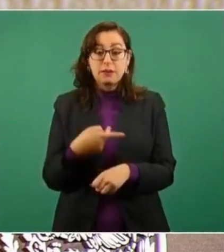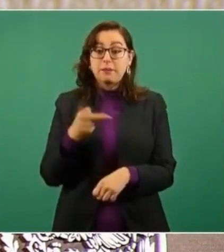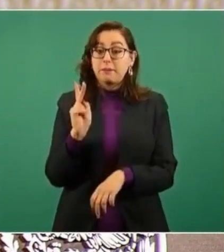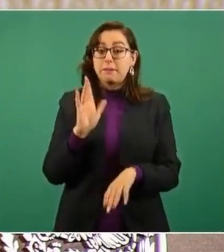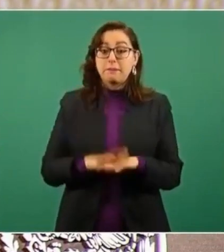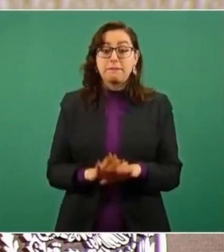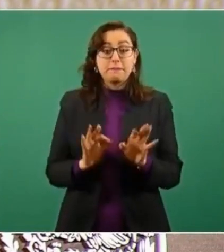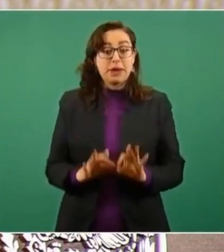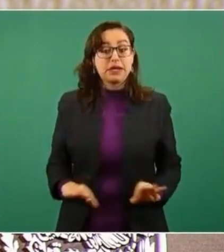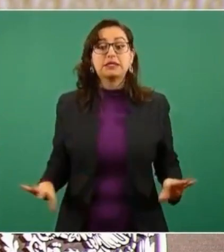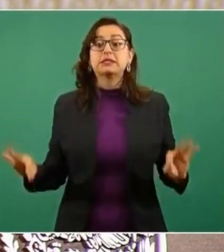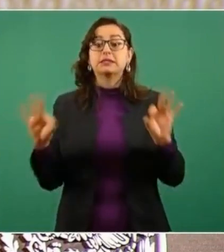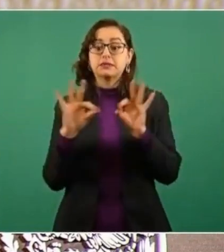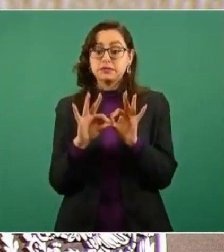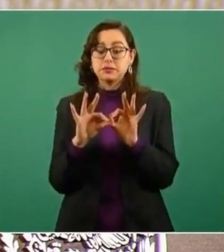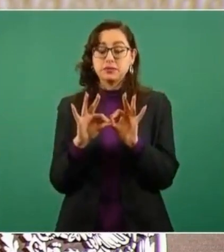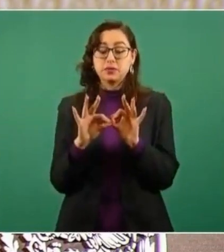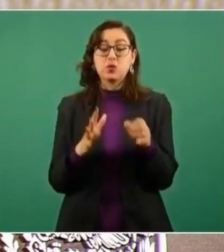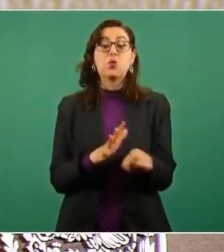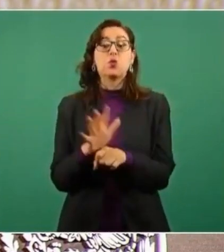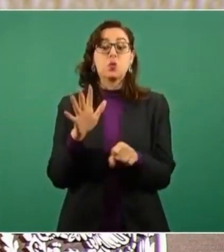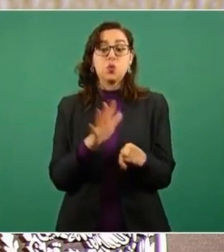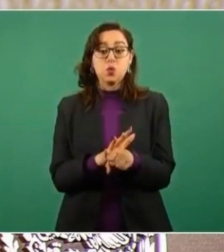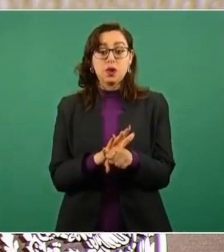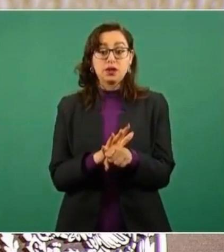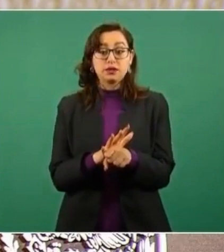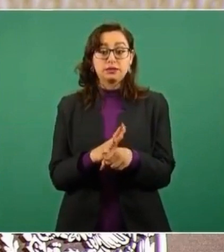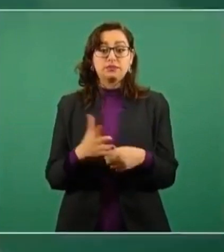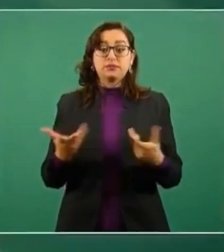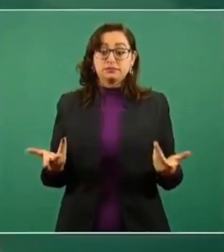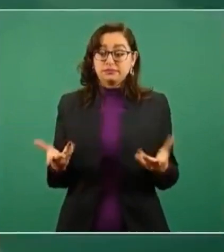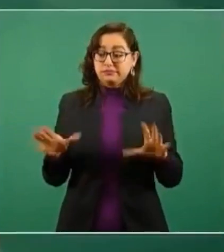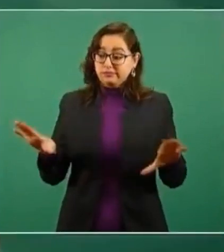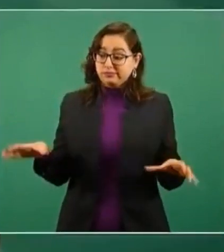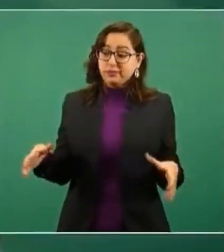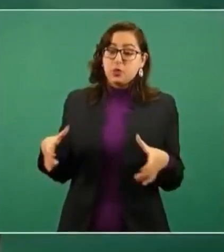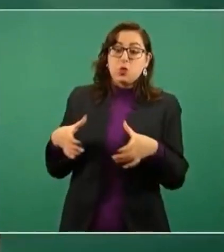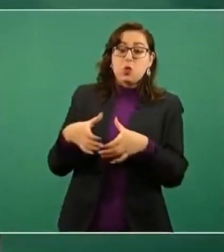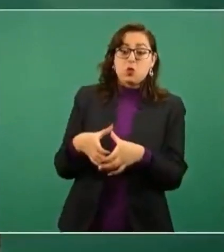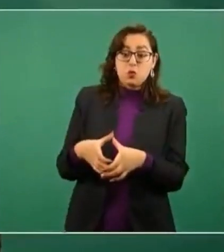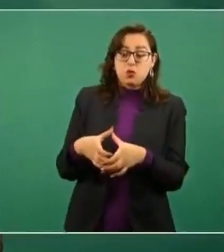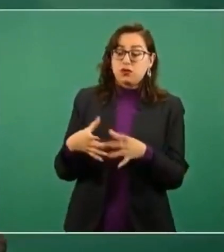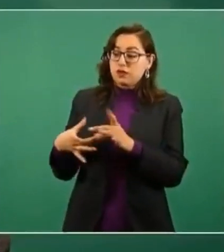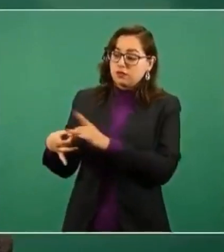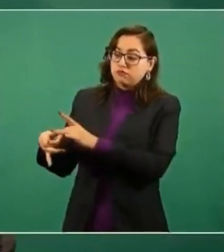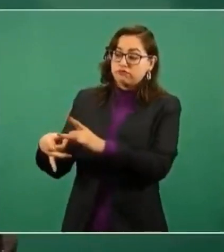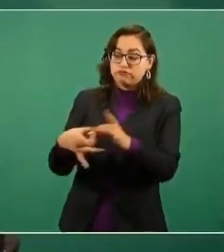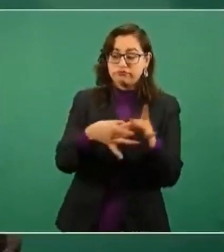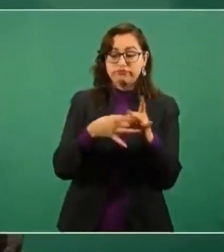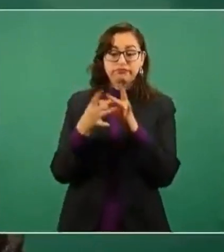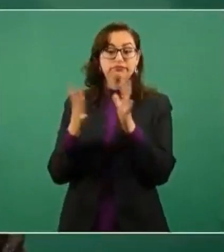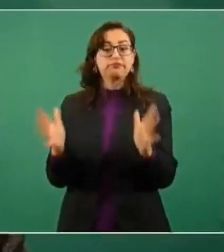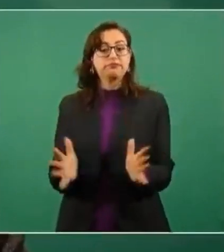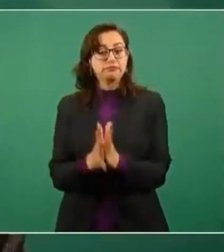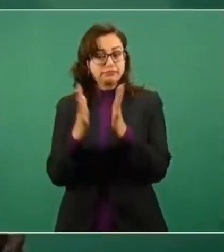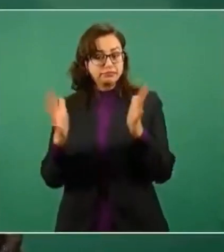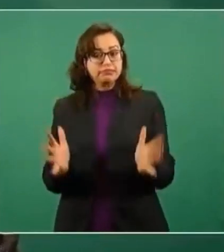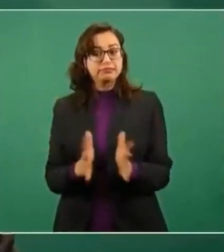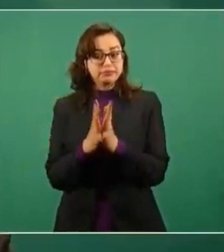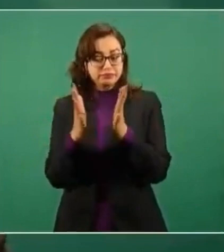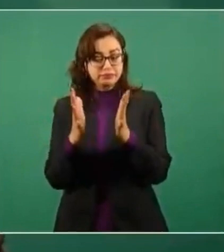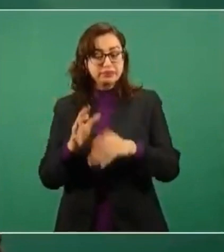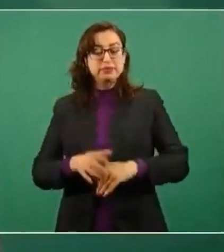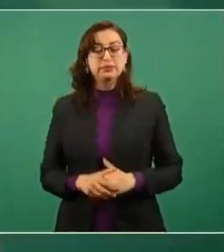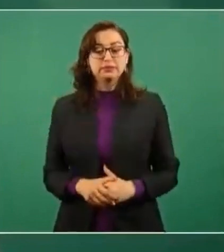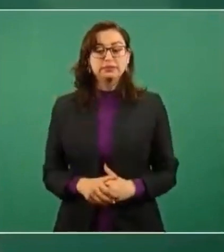sobre todo de la participación de la comunidad que integra precisamente las instituciones educativas. Haremos